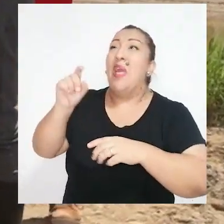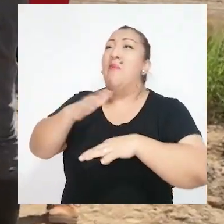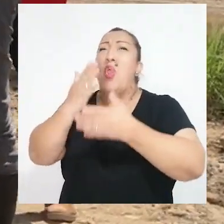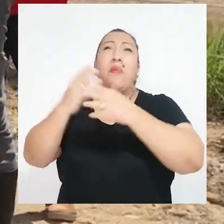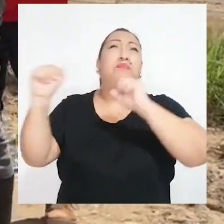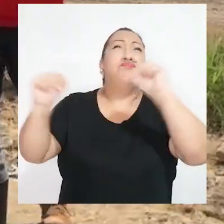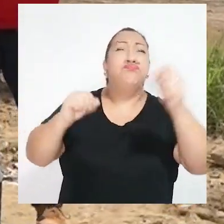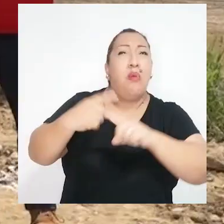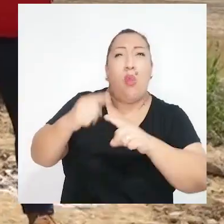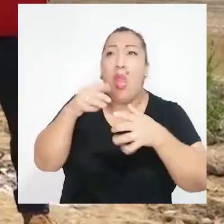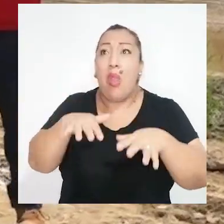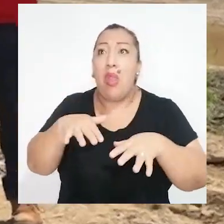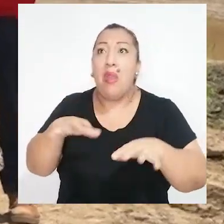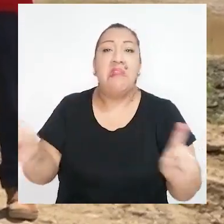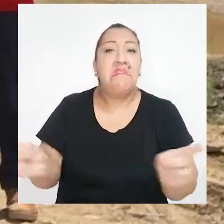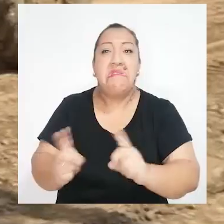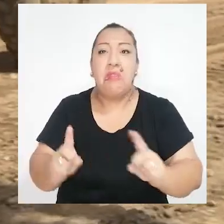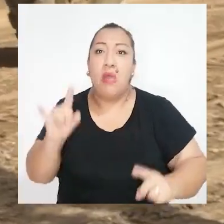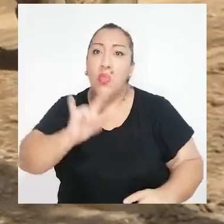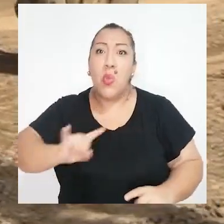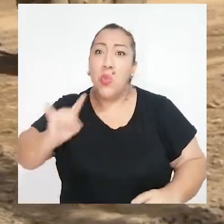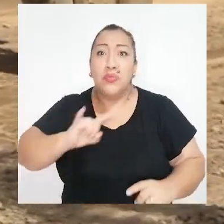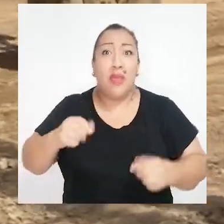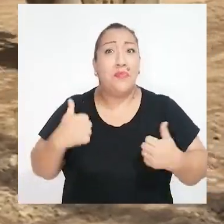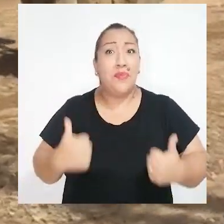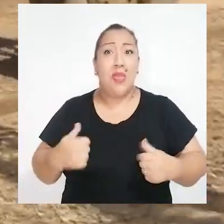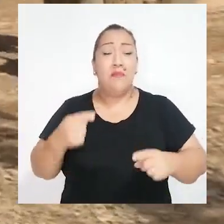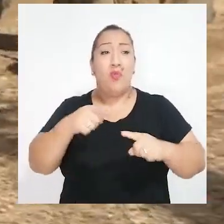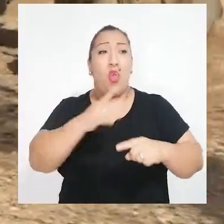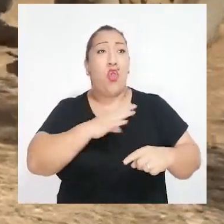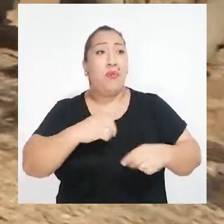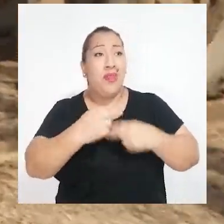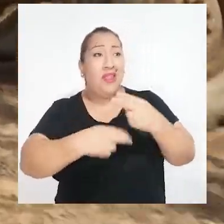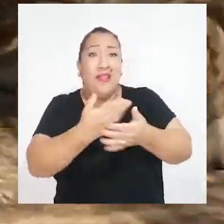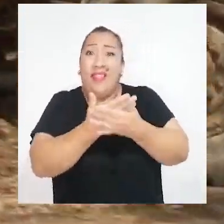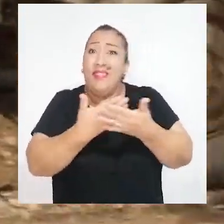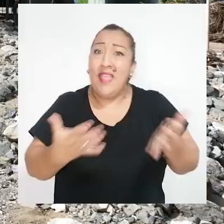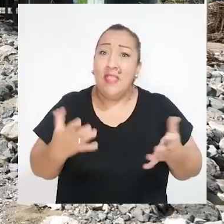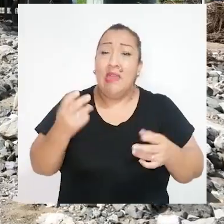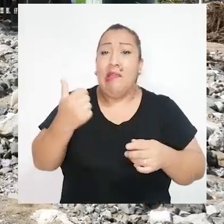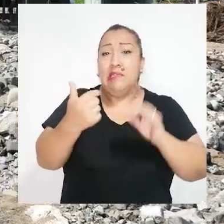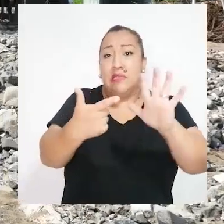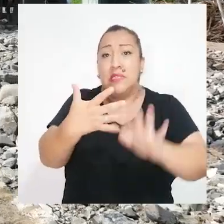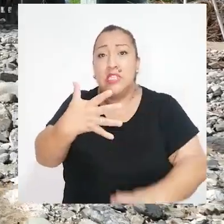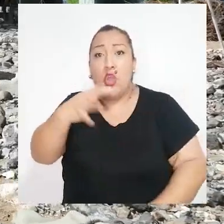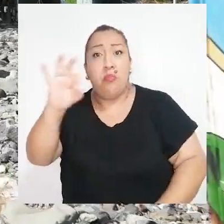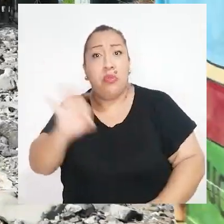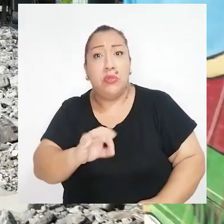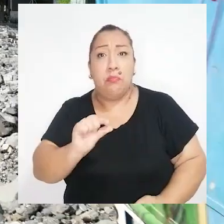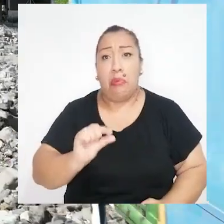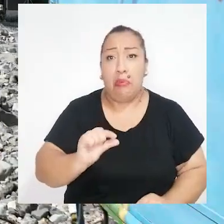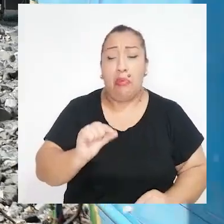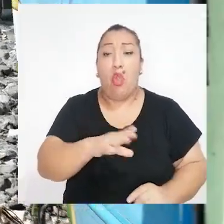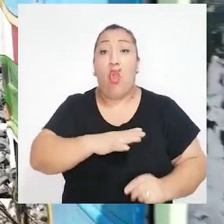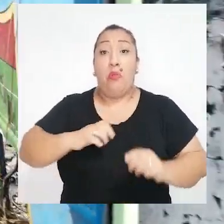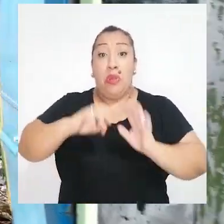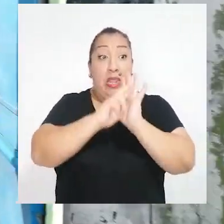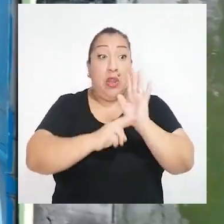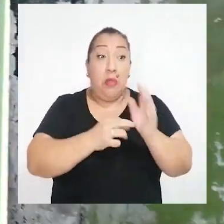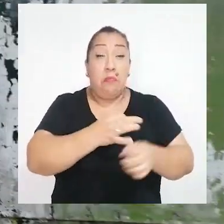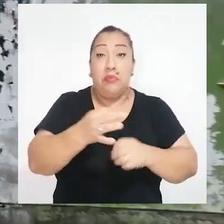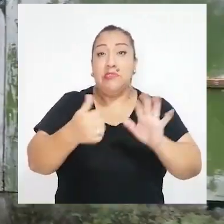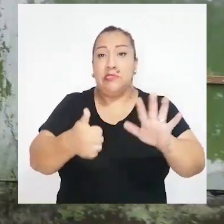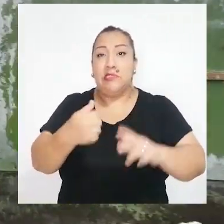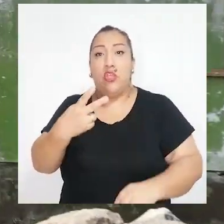atender las emergencias por desastres en todo el país, no han sido usados diligentemente por el gobierno nacional, que ejecutó sólo el 75%,